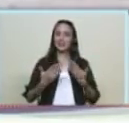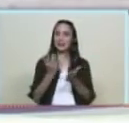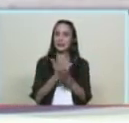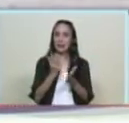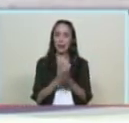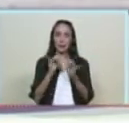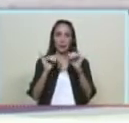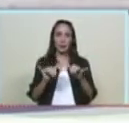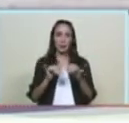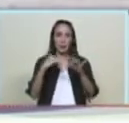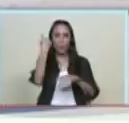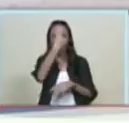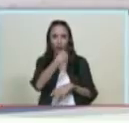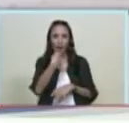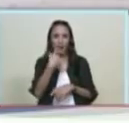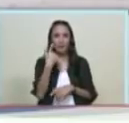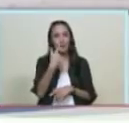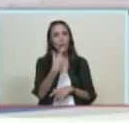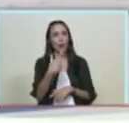en su rostro